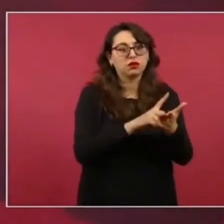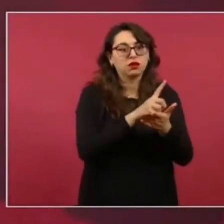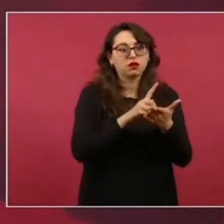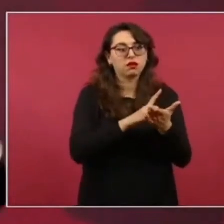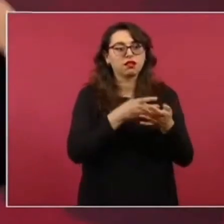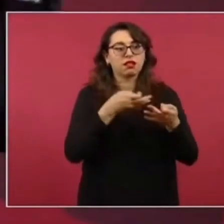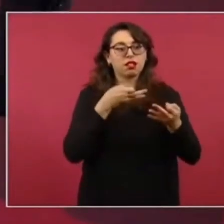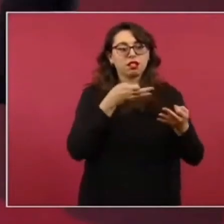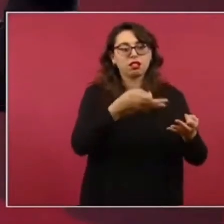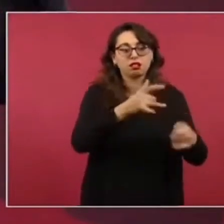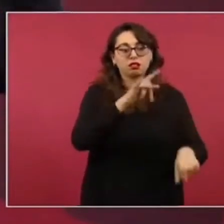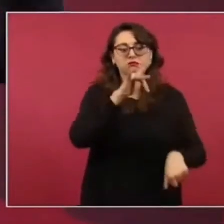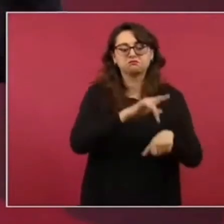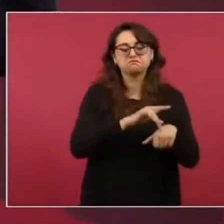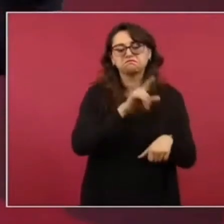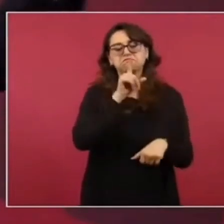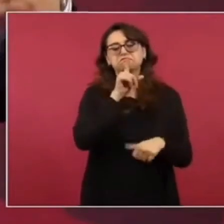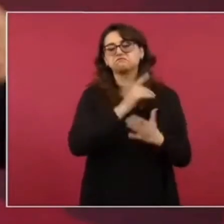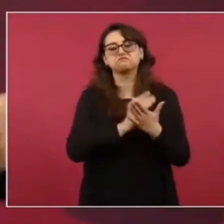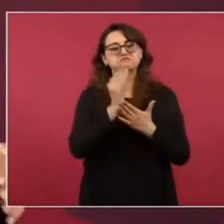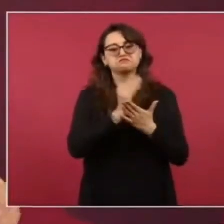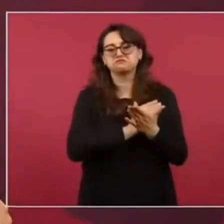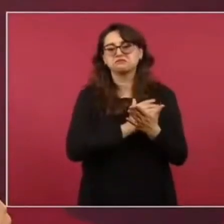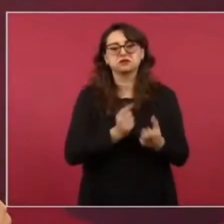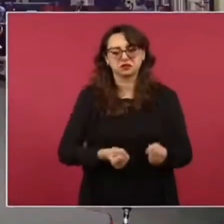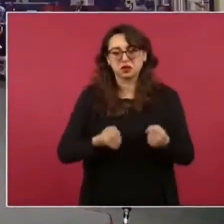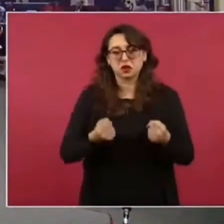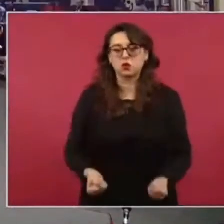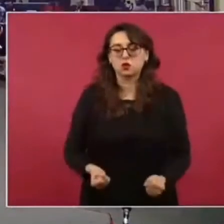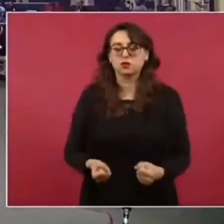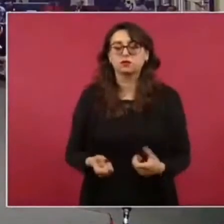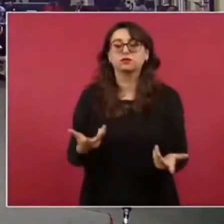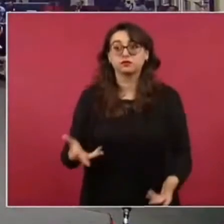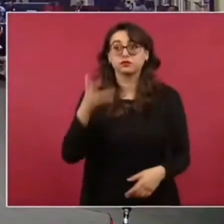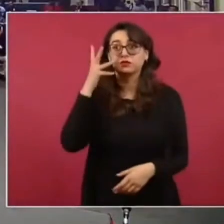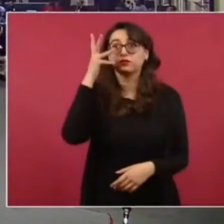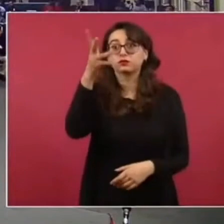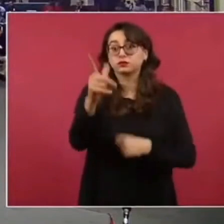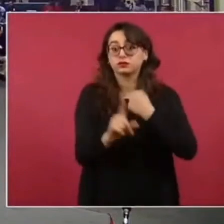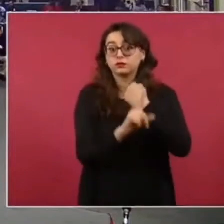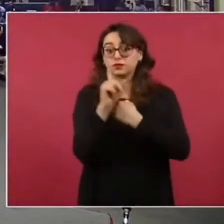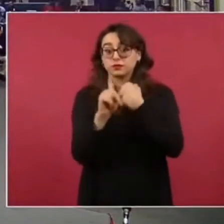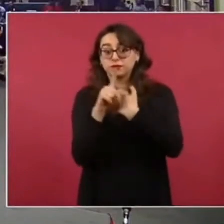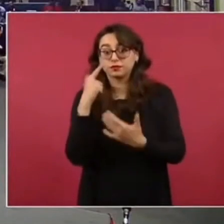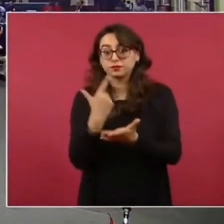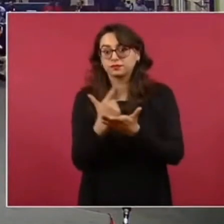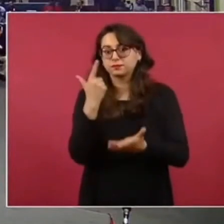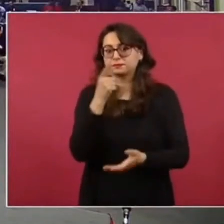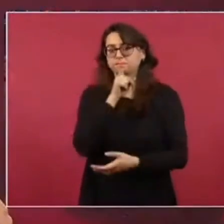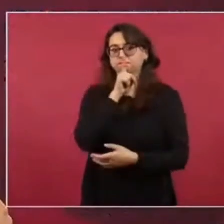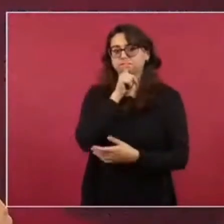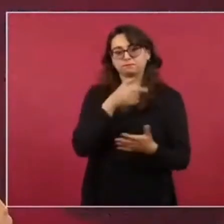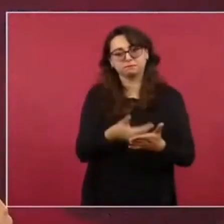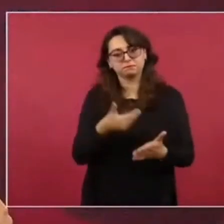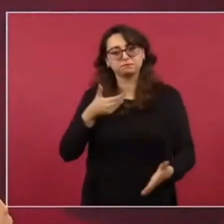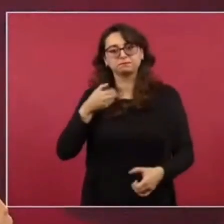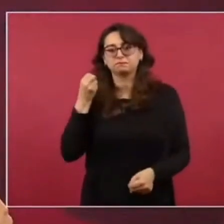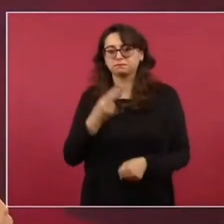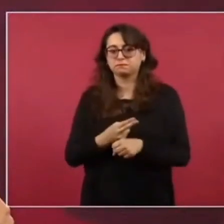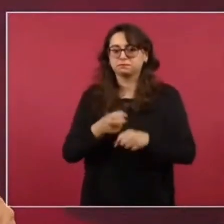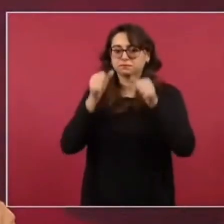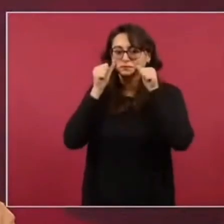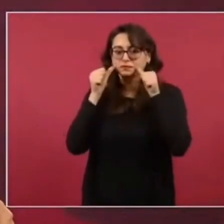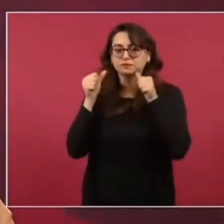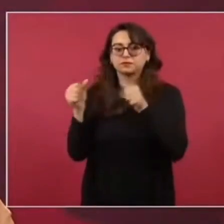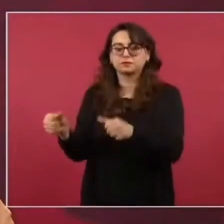para que no tengamos hacia adelante un problema, porque lo hemos dicho en otras